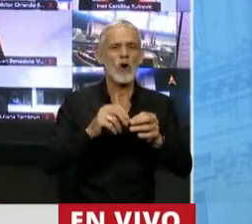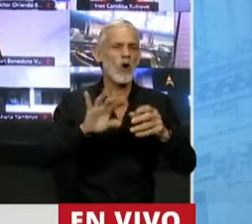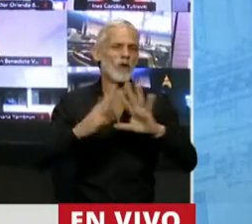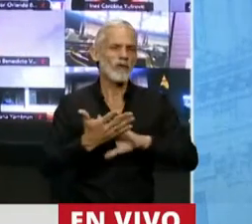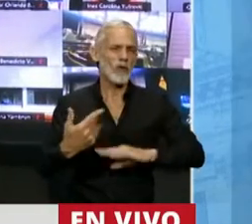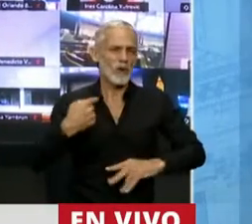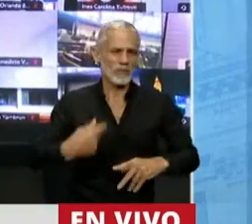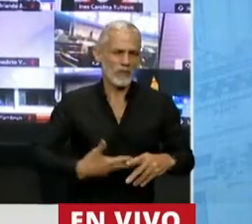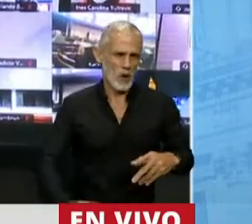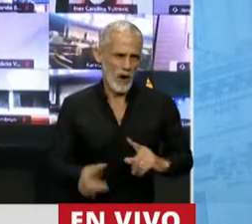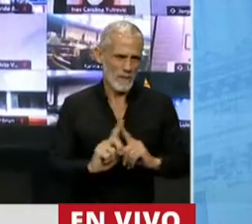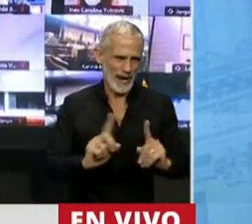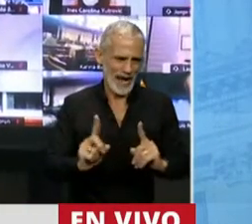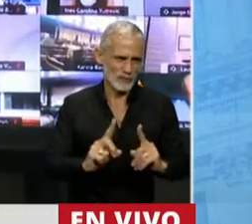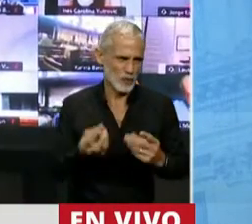medios anticonceptivos.